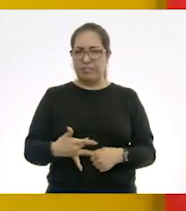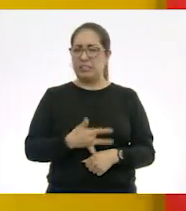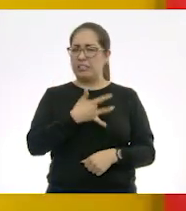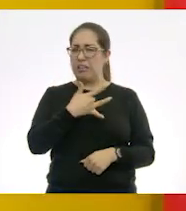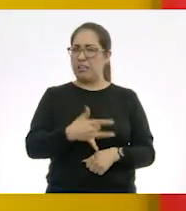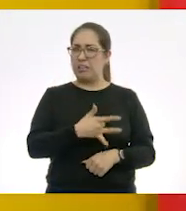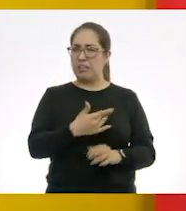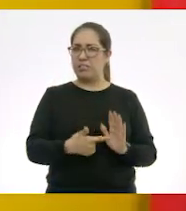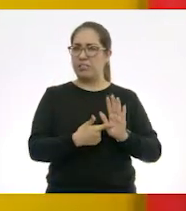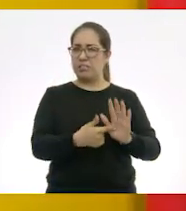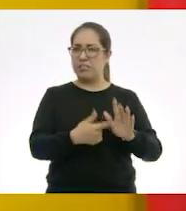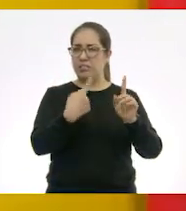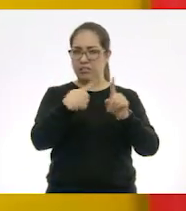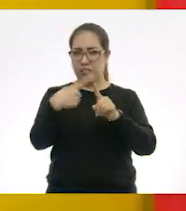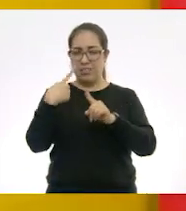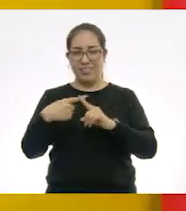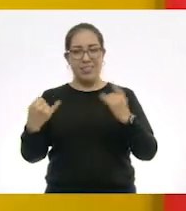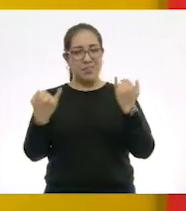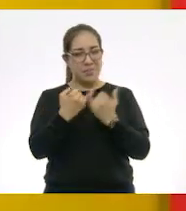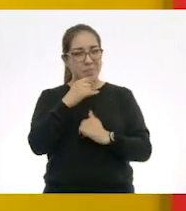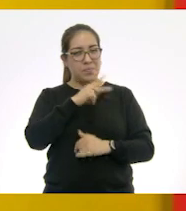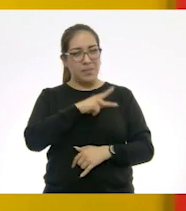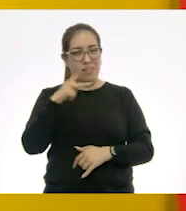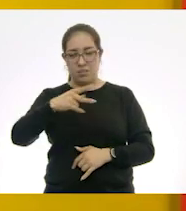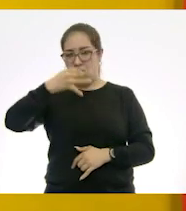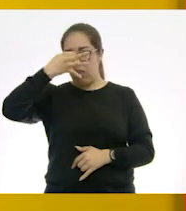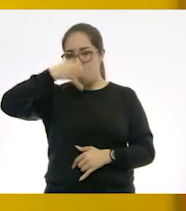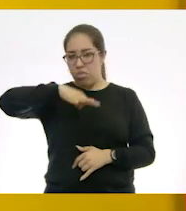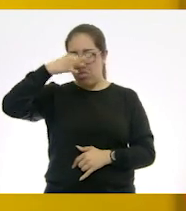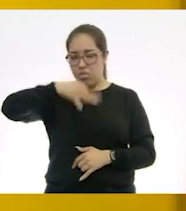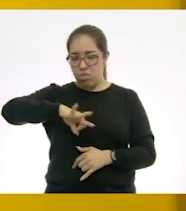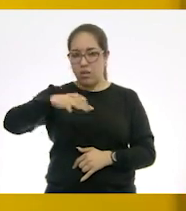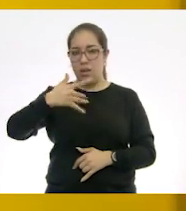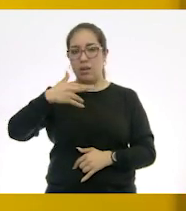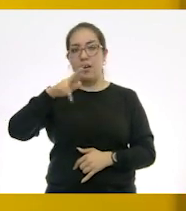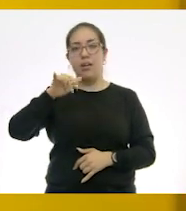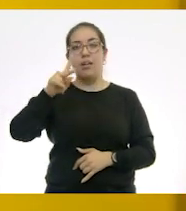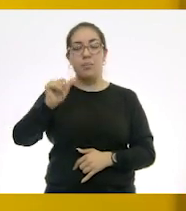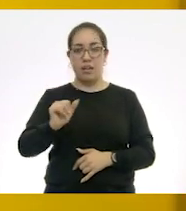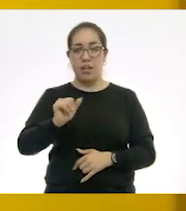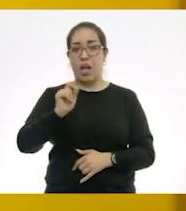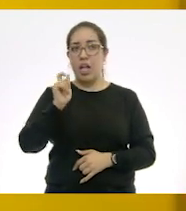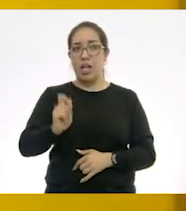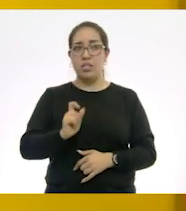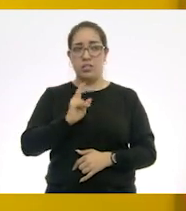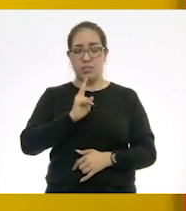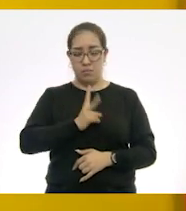como es el caso de la gripe. Entonces, cuando nos da gripe, tenemos un virus.